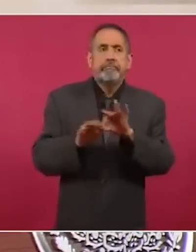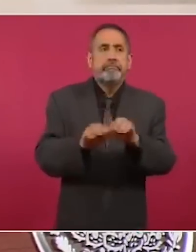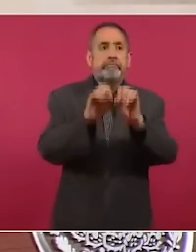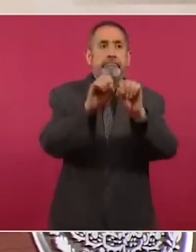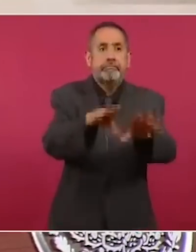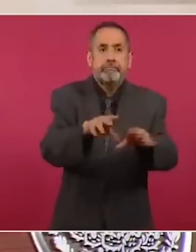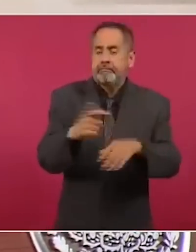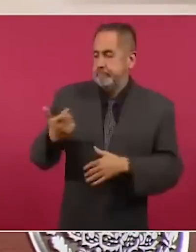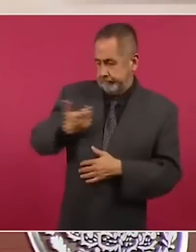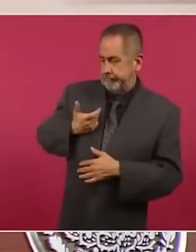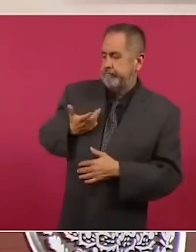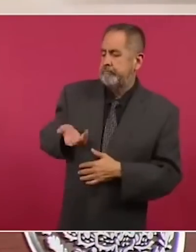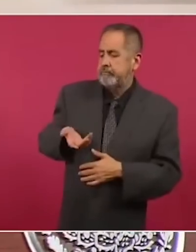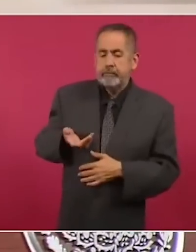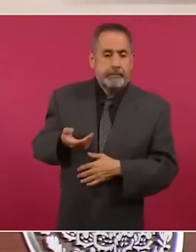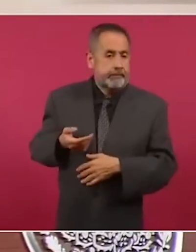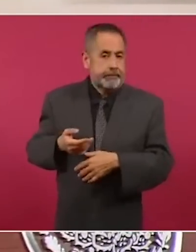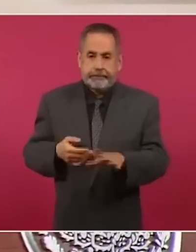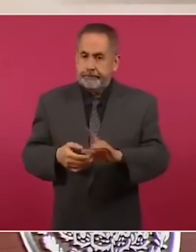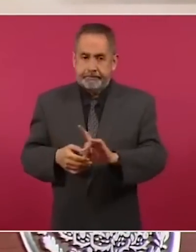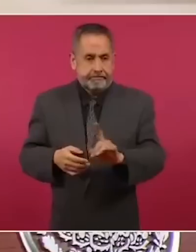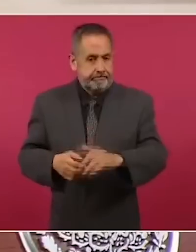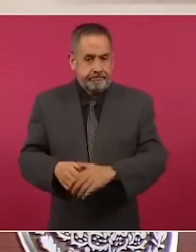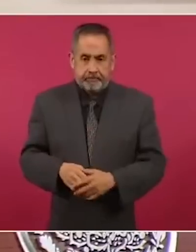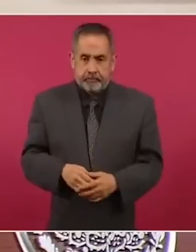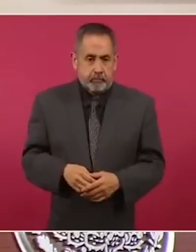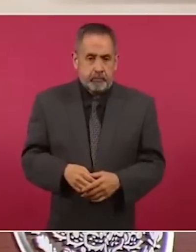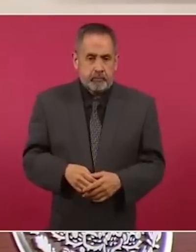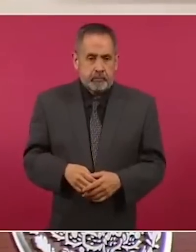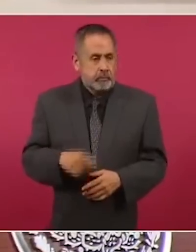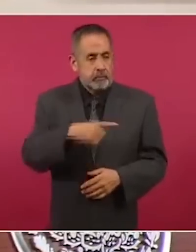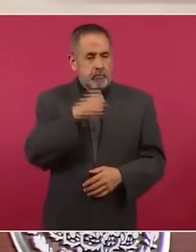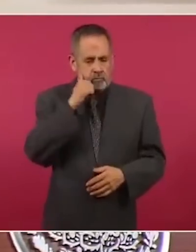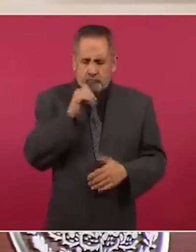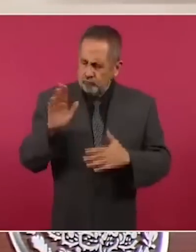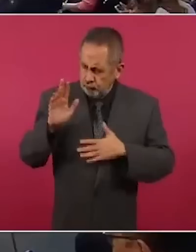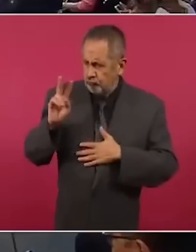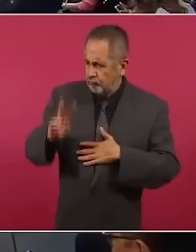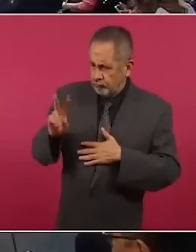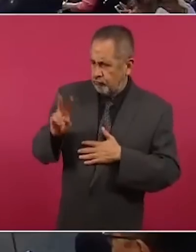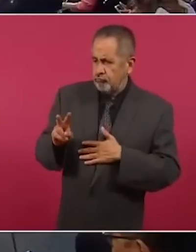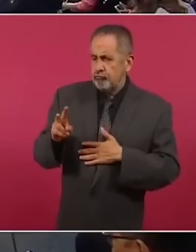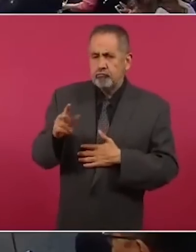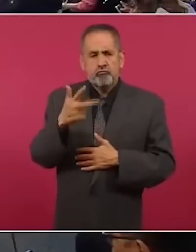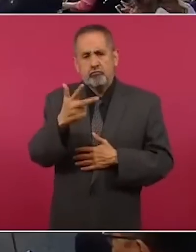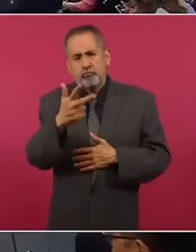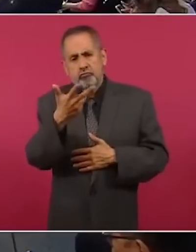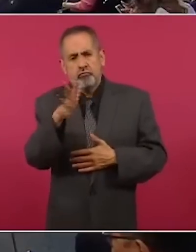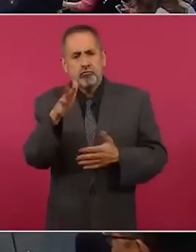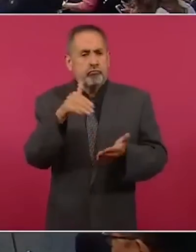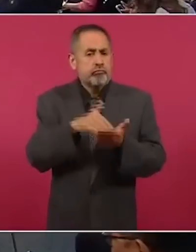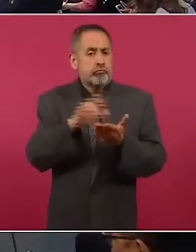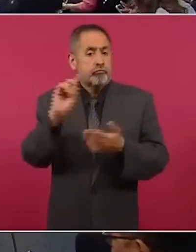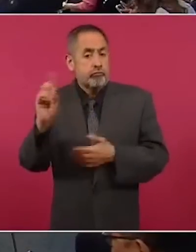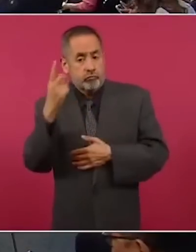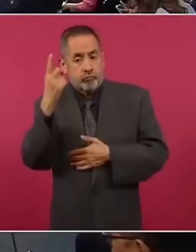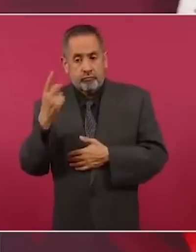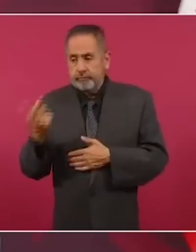llevar por ocho o diez mil dólares